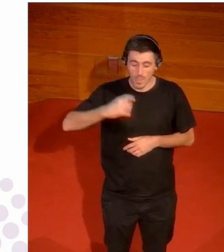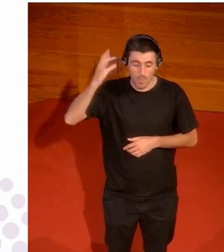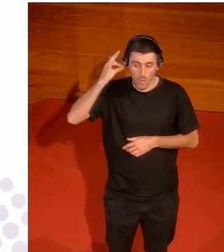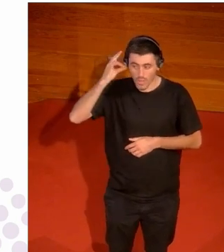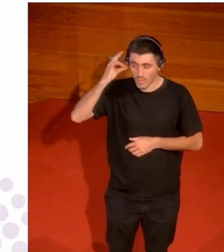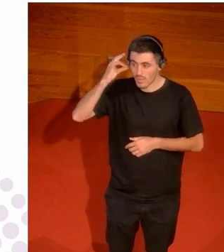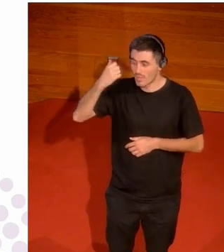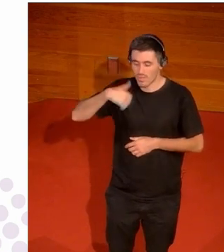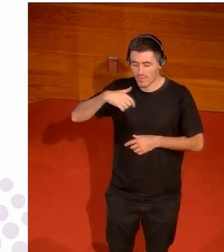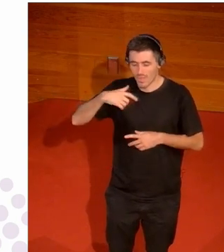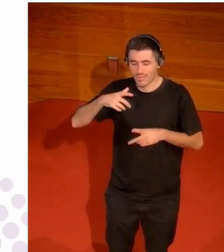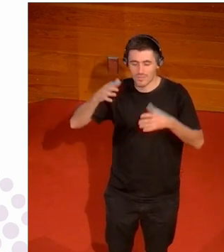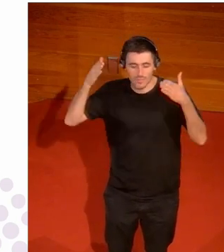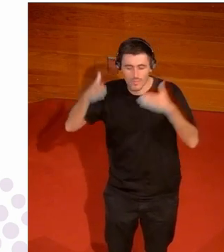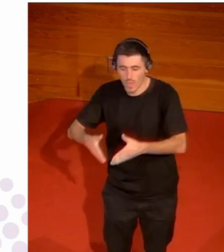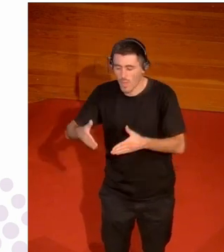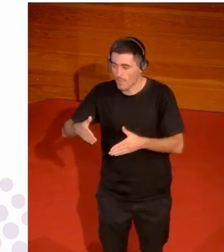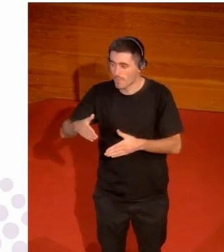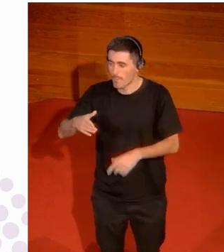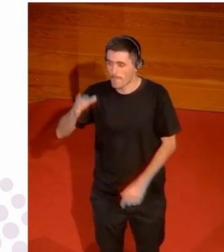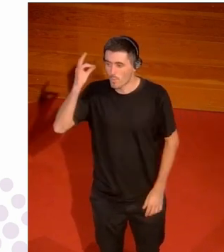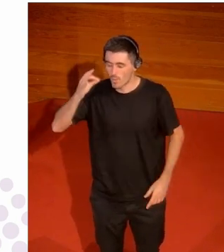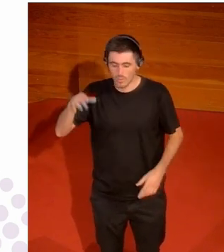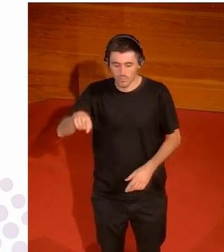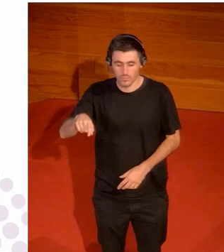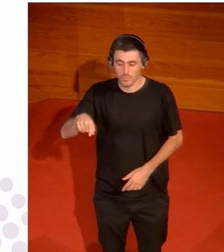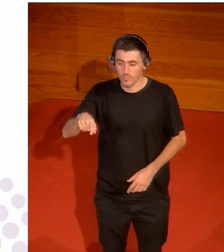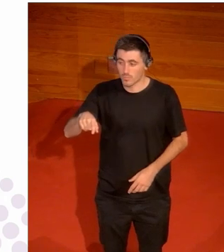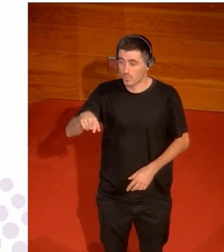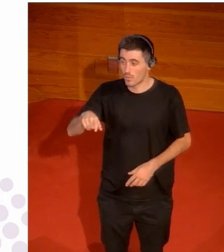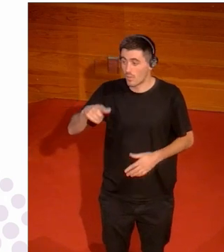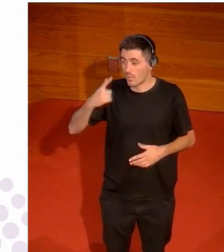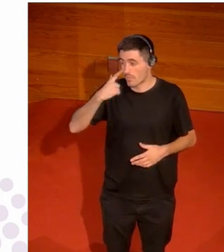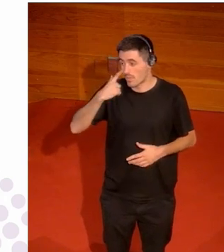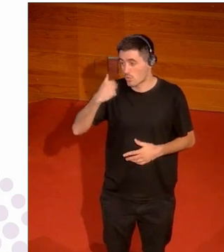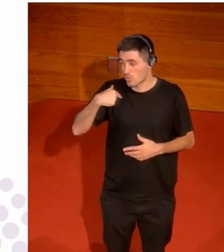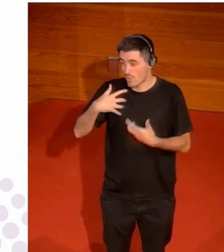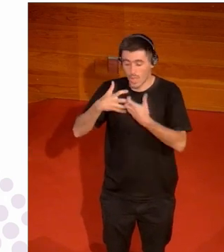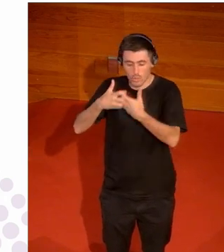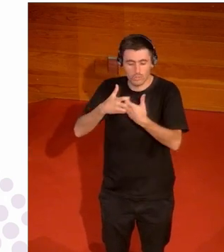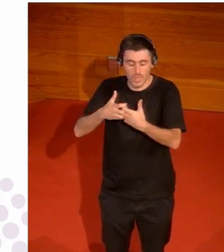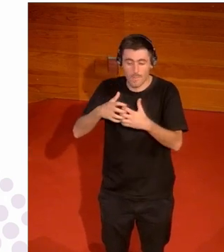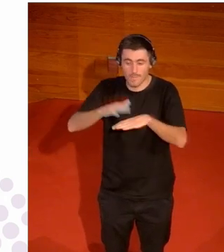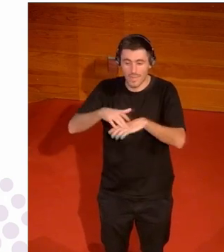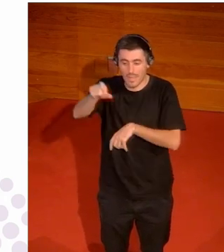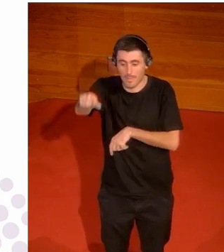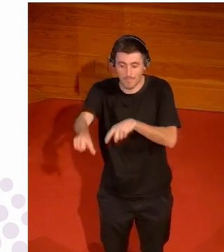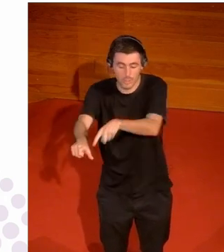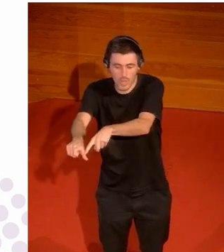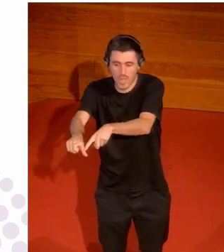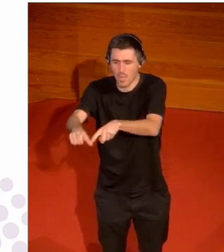exclusivamente al deporte femenino entonces llega un momento en que la implicación está que dices bueno pues voy a pelear para que fulanita y menganita